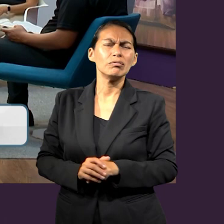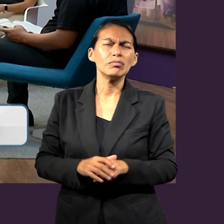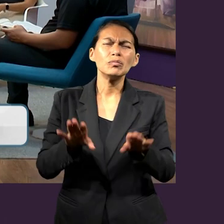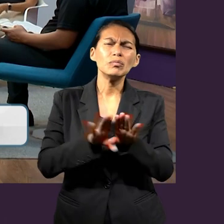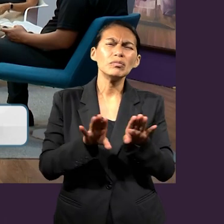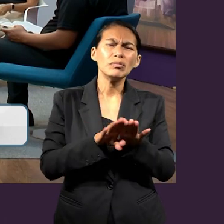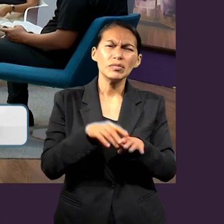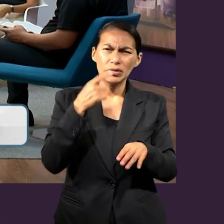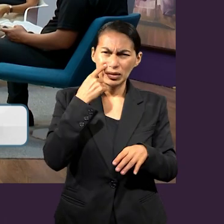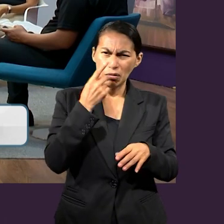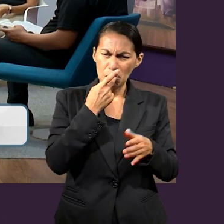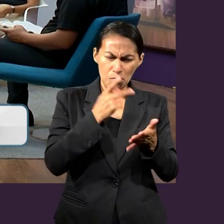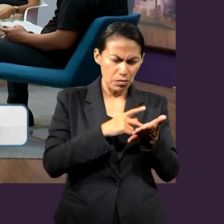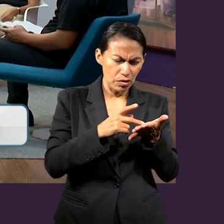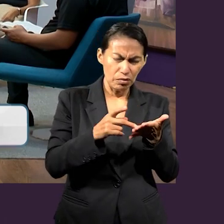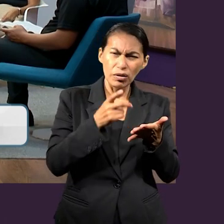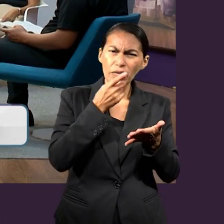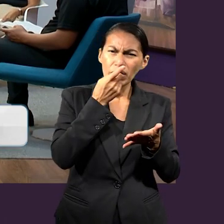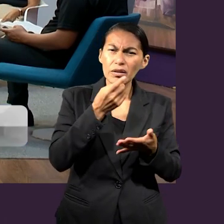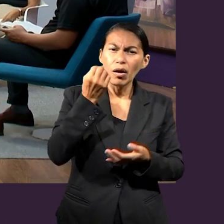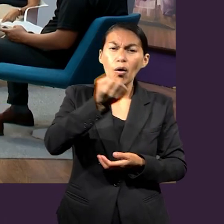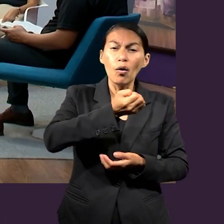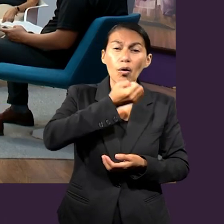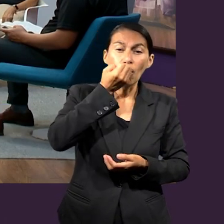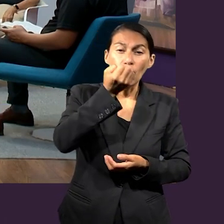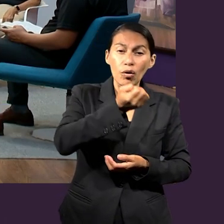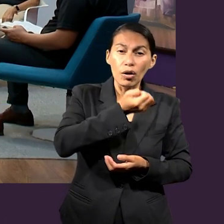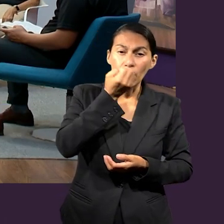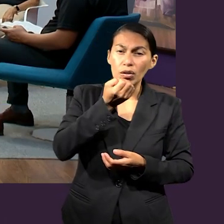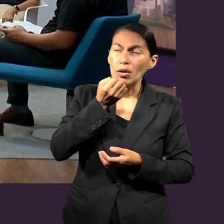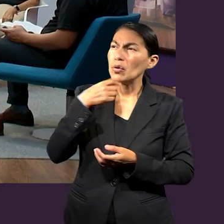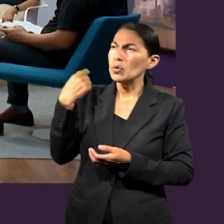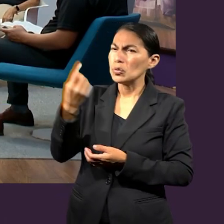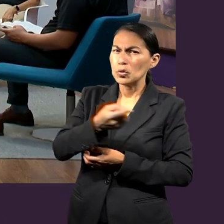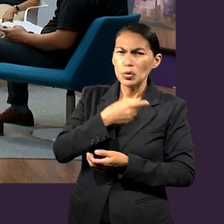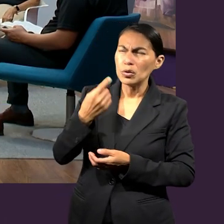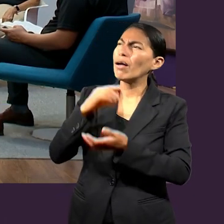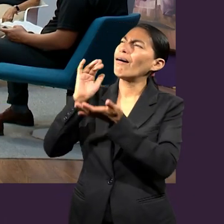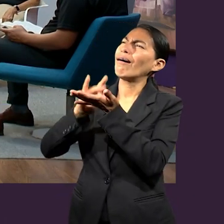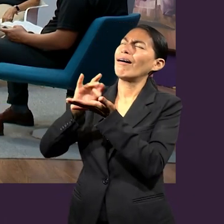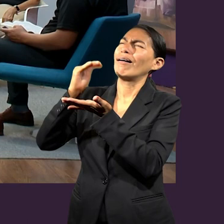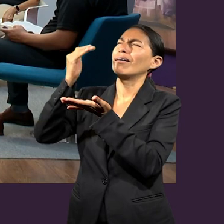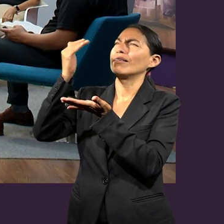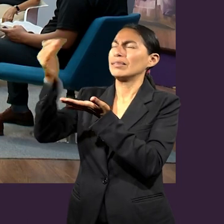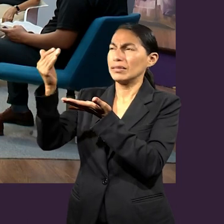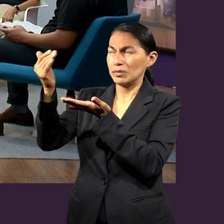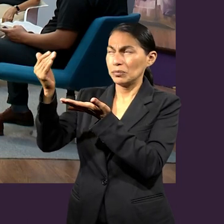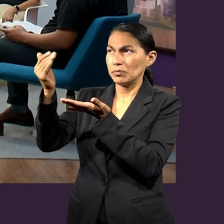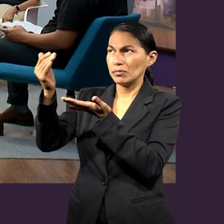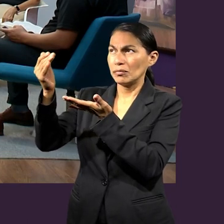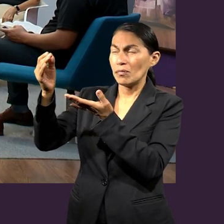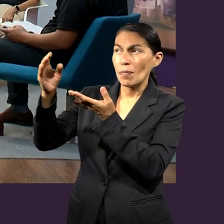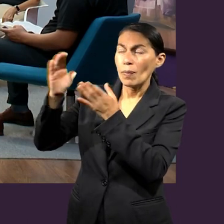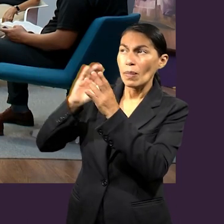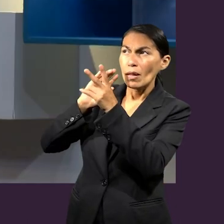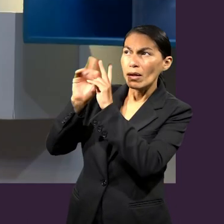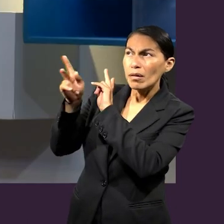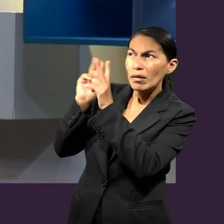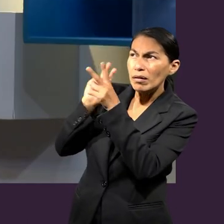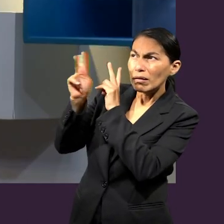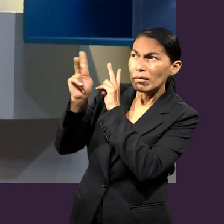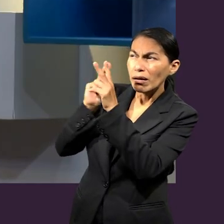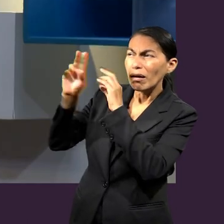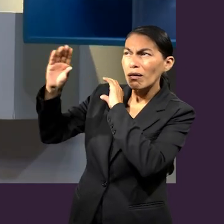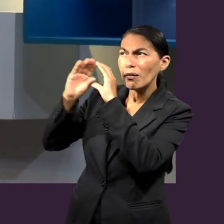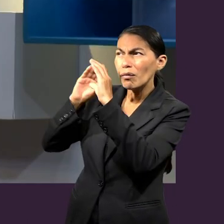Pero, ¿cómo Pablo presenta la oración como un medio, no solamente de agradecimiento, sino también como